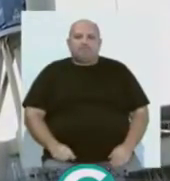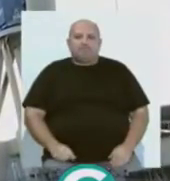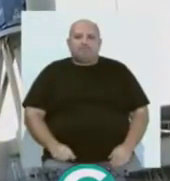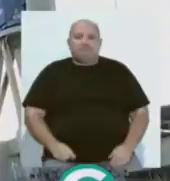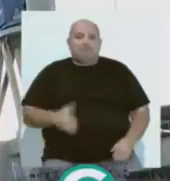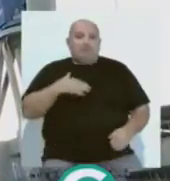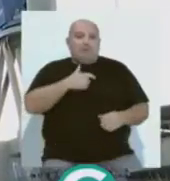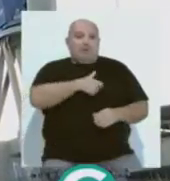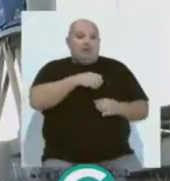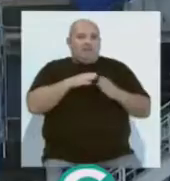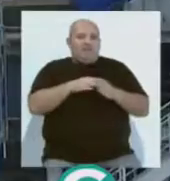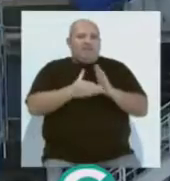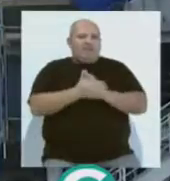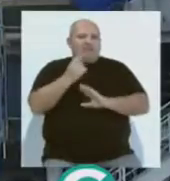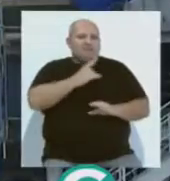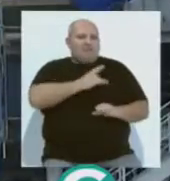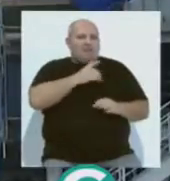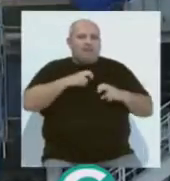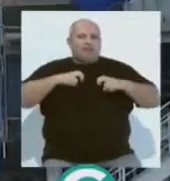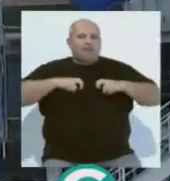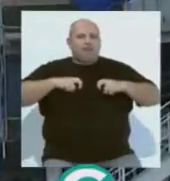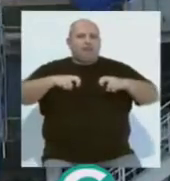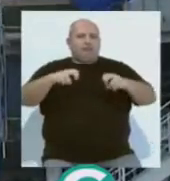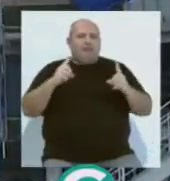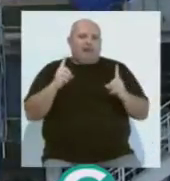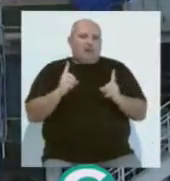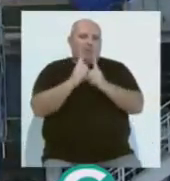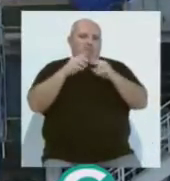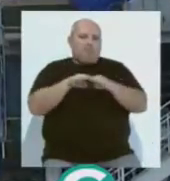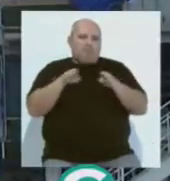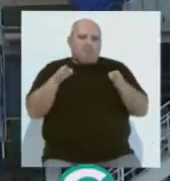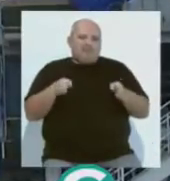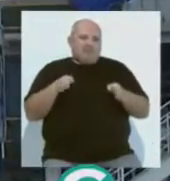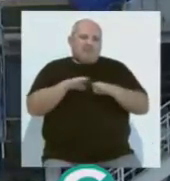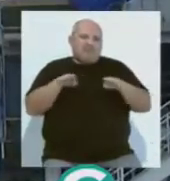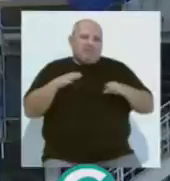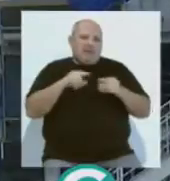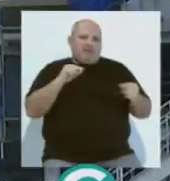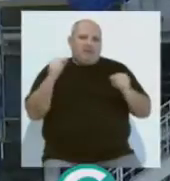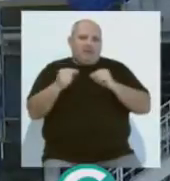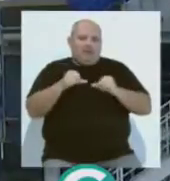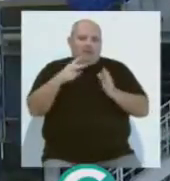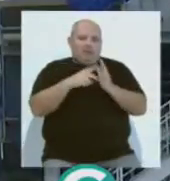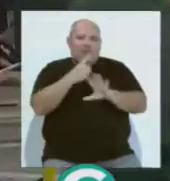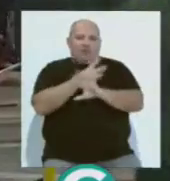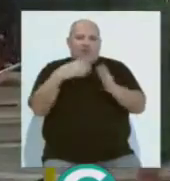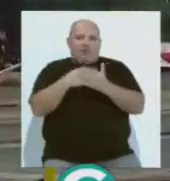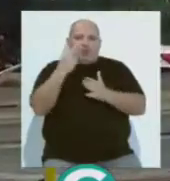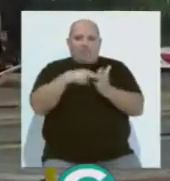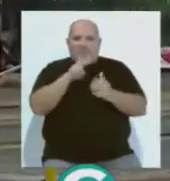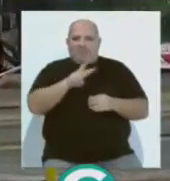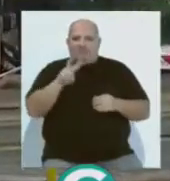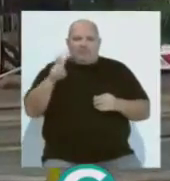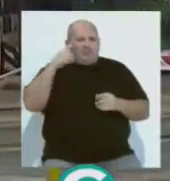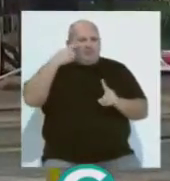SEPI, Navantia y las federaciones sindicales han mantenido el último encuentro de la Mesa del Plan Estratégico 2018-2022. El